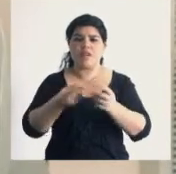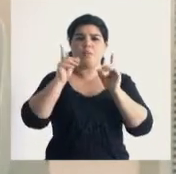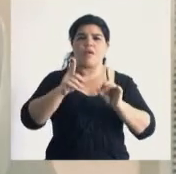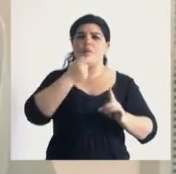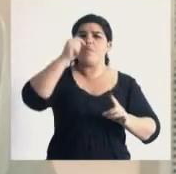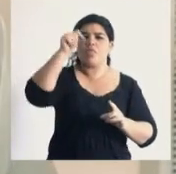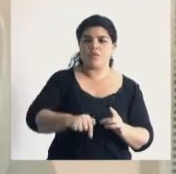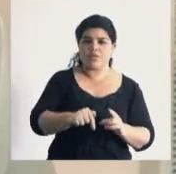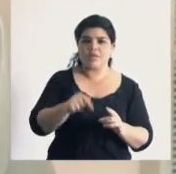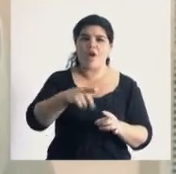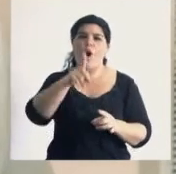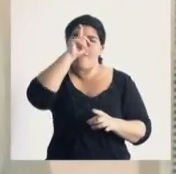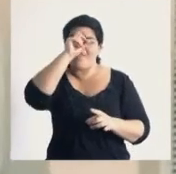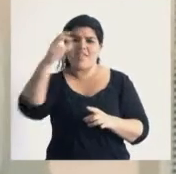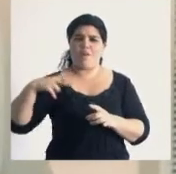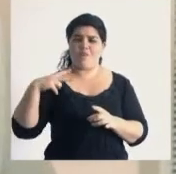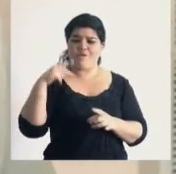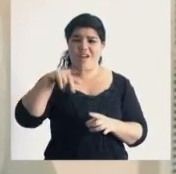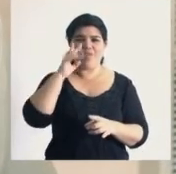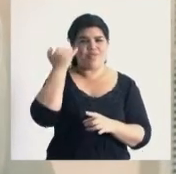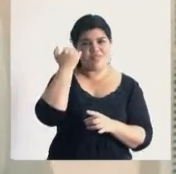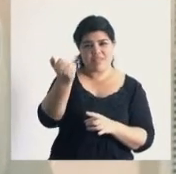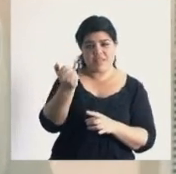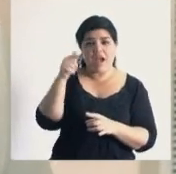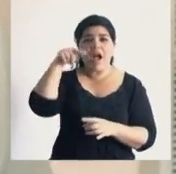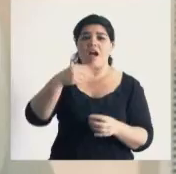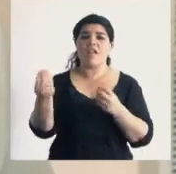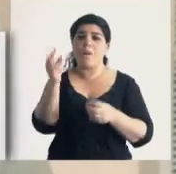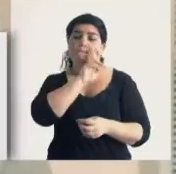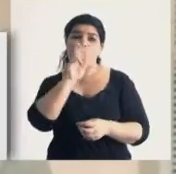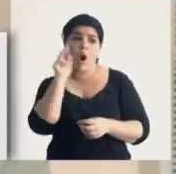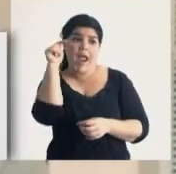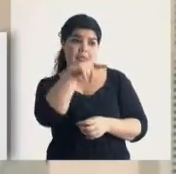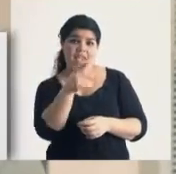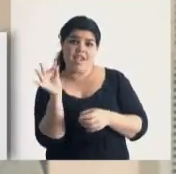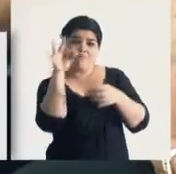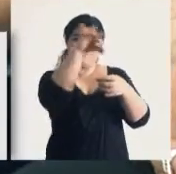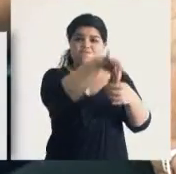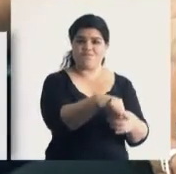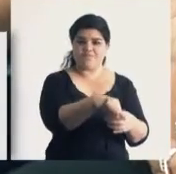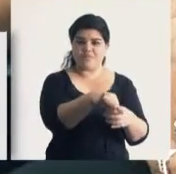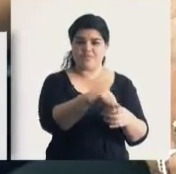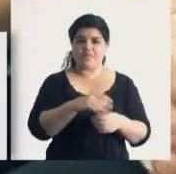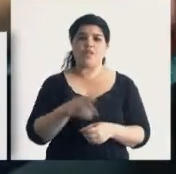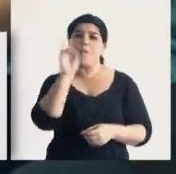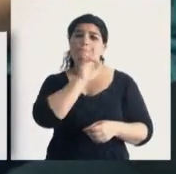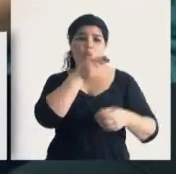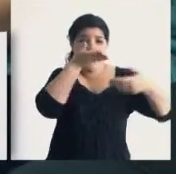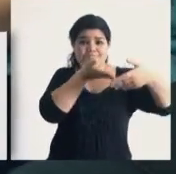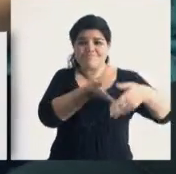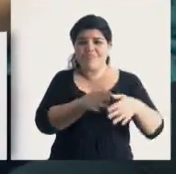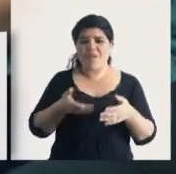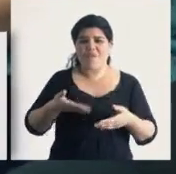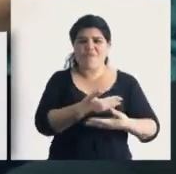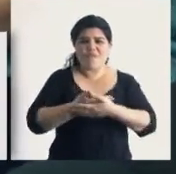que ya se ha presentado en Mendoza, en un hospital privado, respecto de una mujer gestante que da a